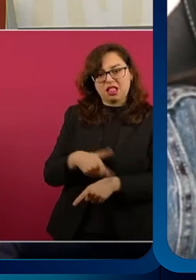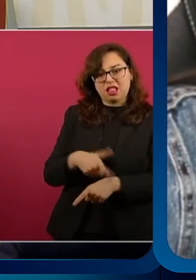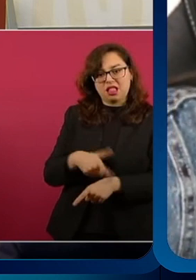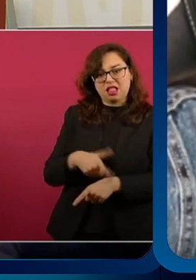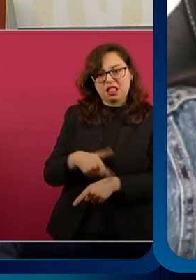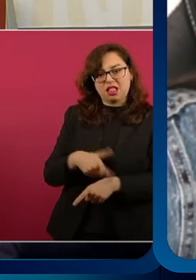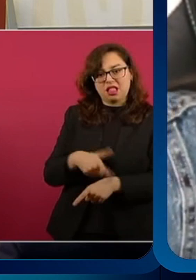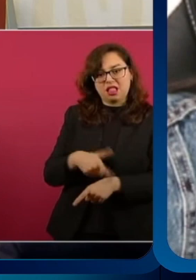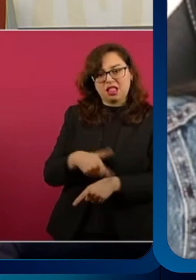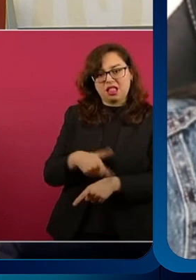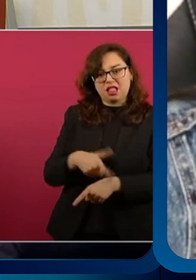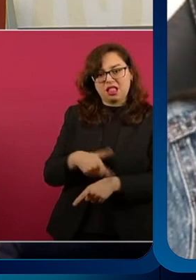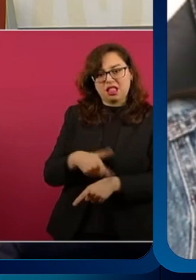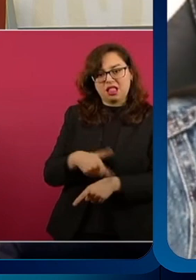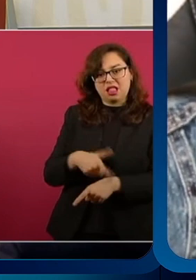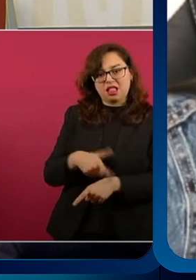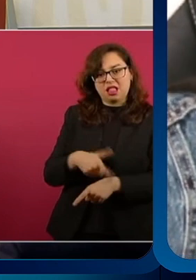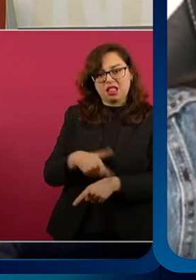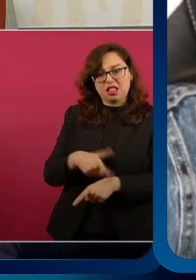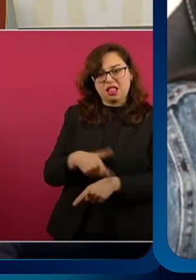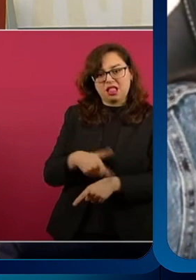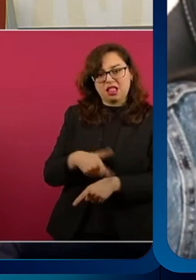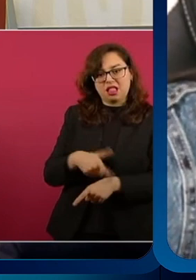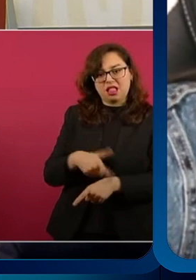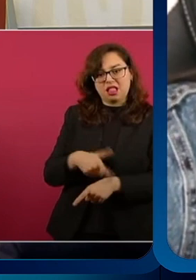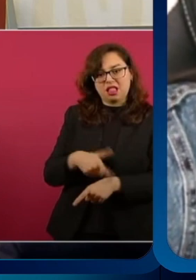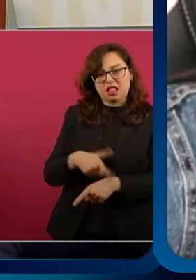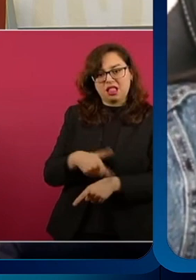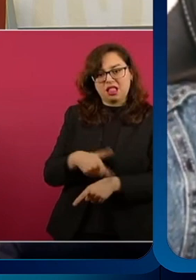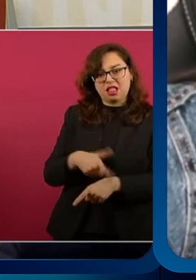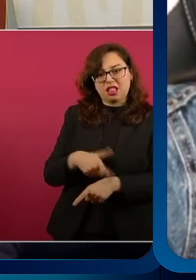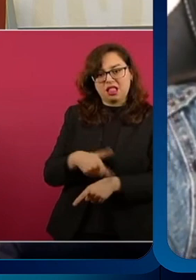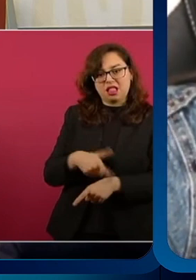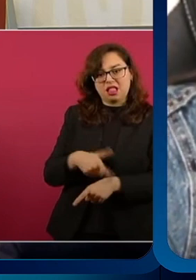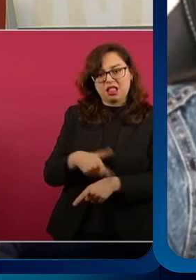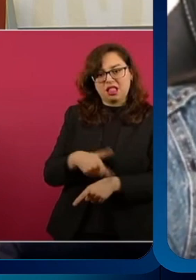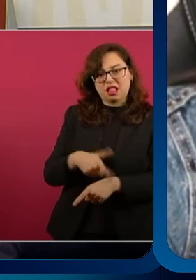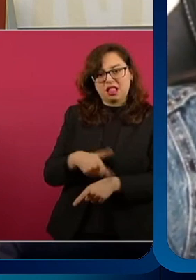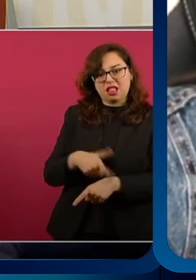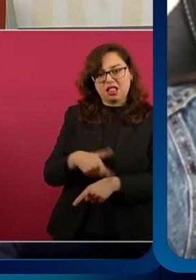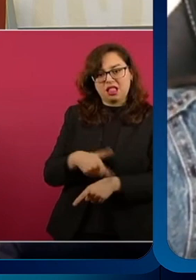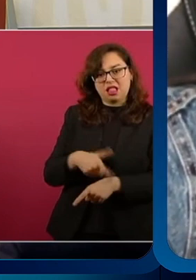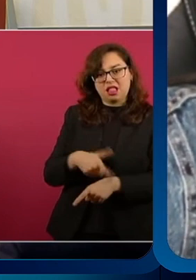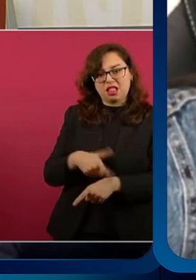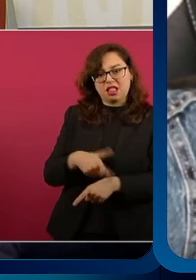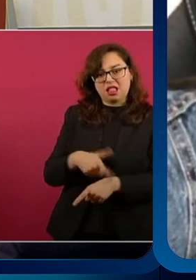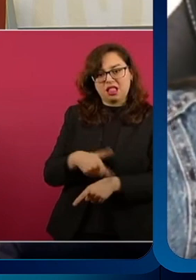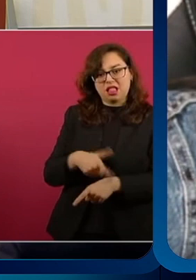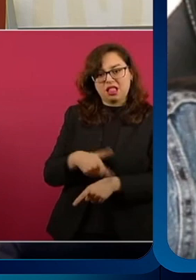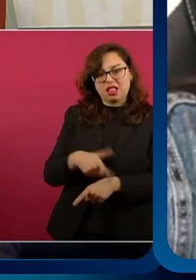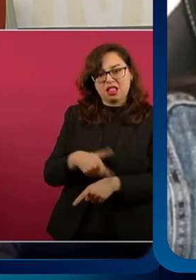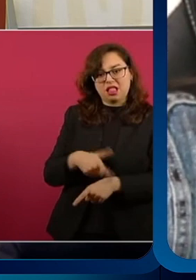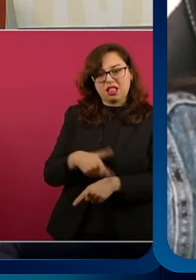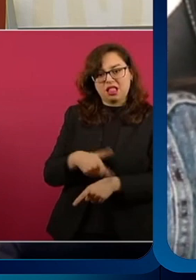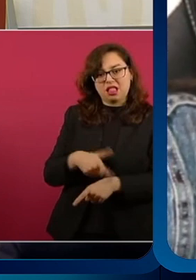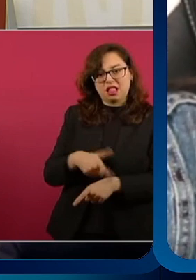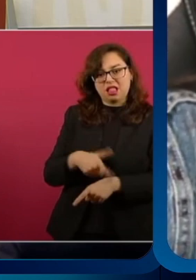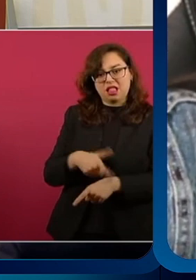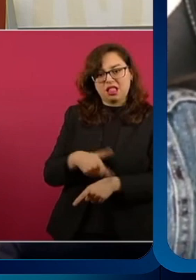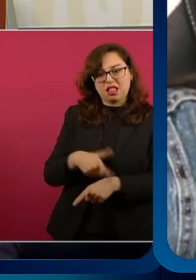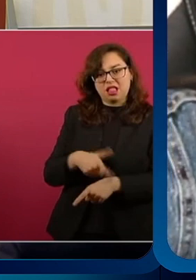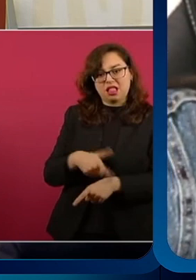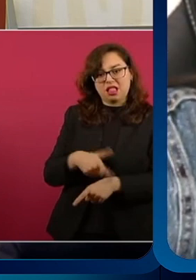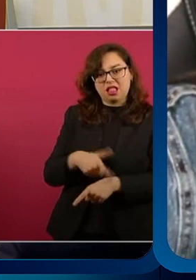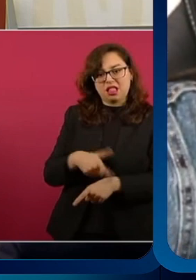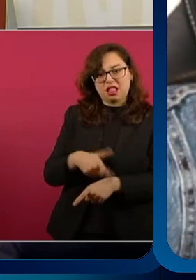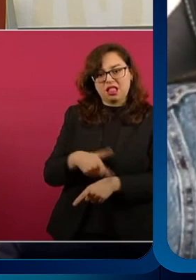queridísimo equipo de los Tigres y que esos estadios pertenecen a medios de comunicación, como es bien sabido, Emilio Azcárraga